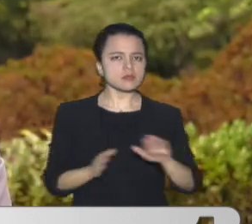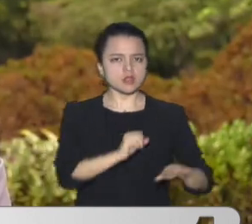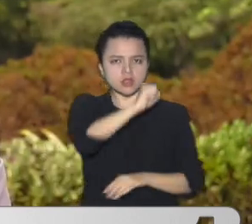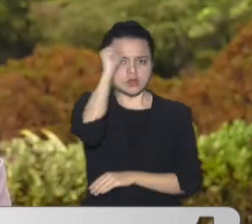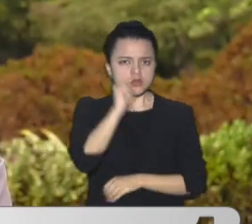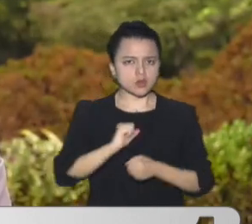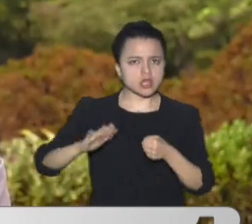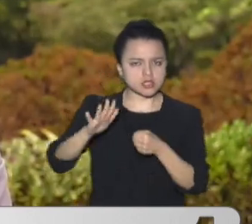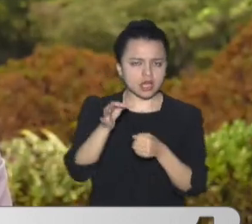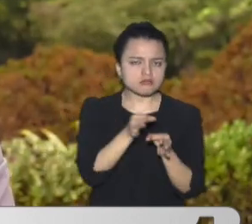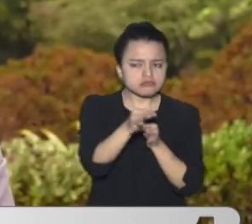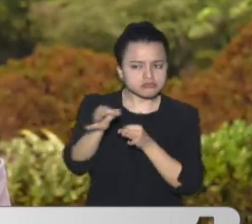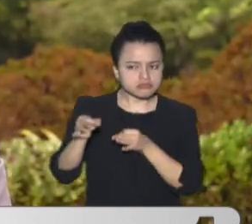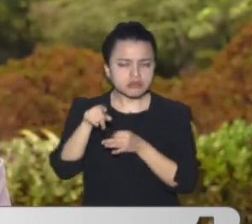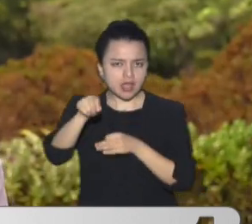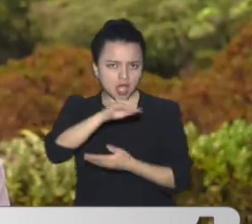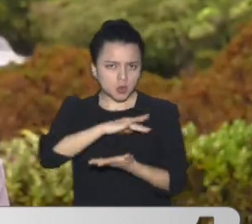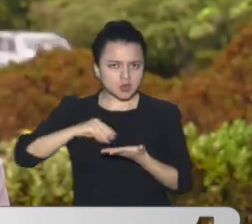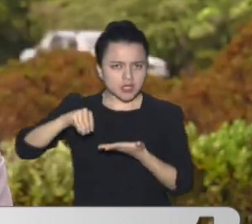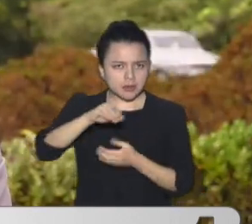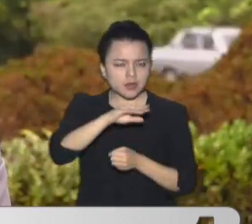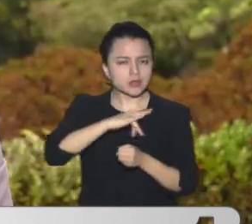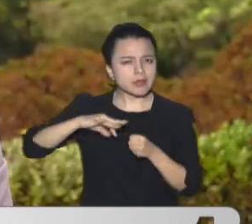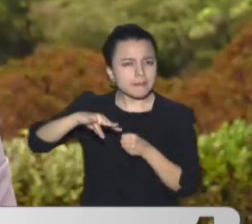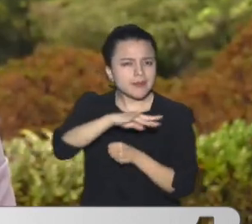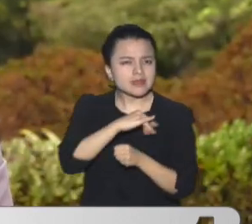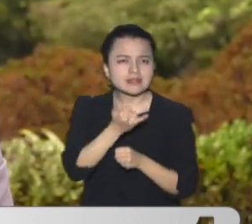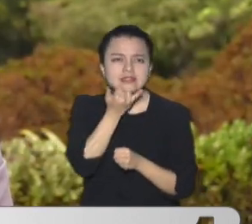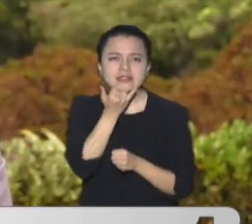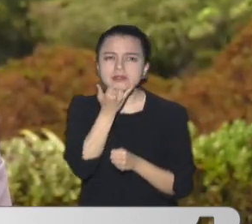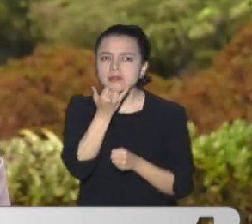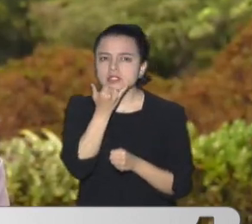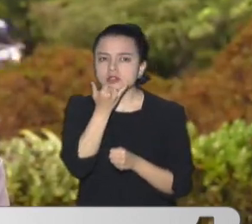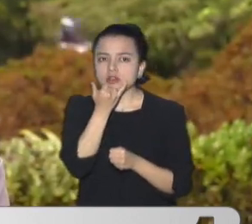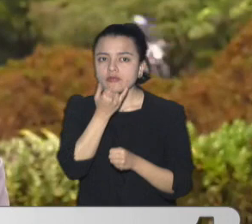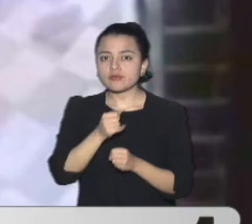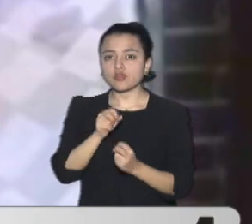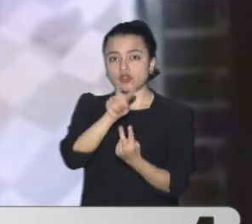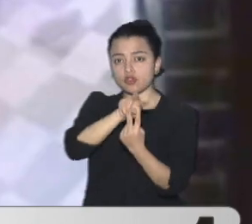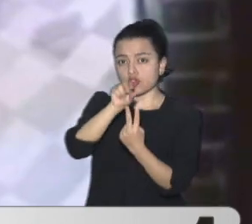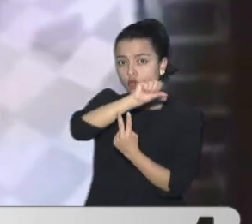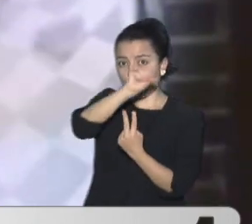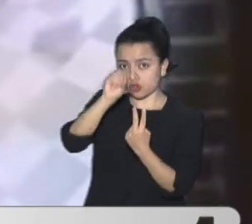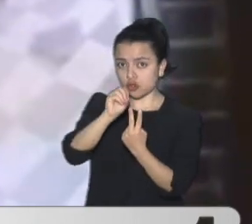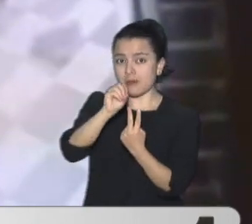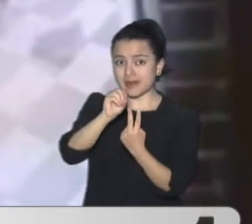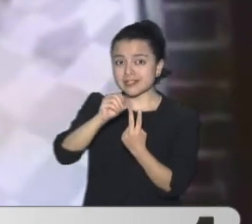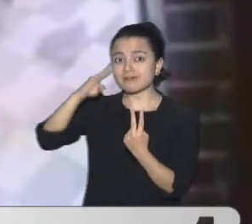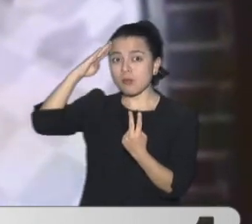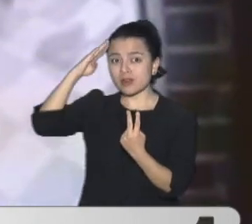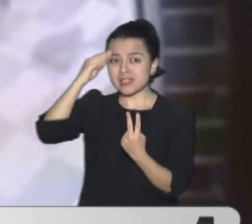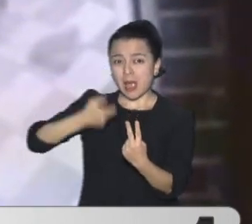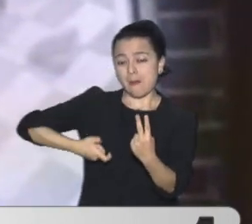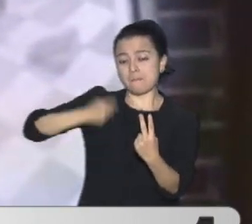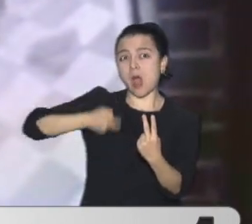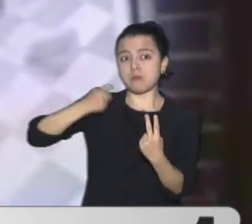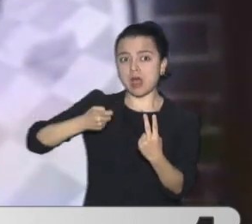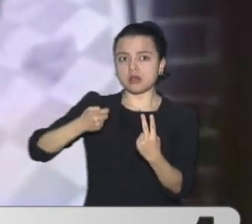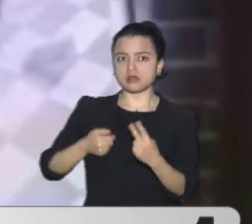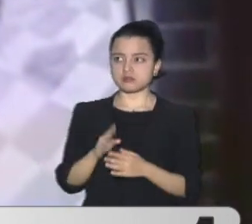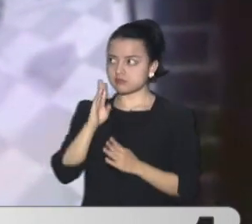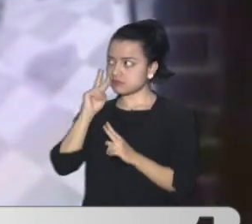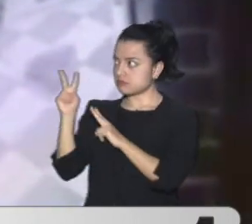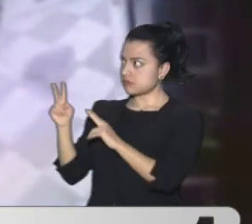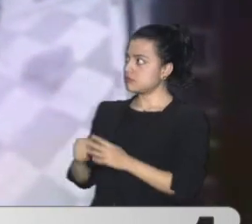Dos patrulleros De la policía Fueron víctimas De un ataque De un civil En video De cámara De seguridad Que ha registrado El momento